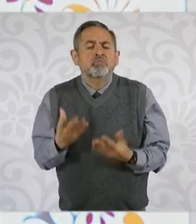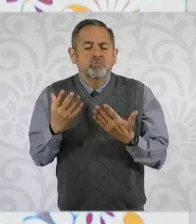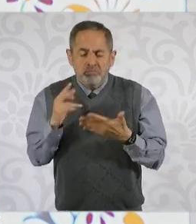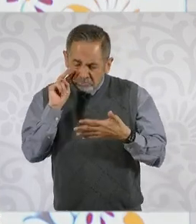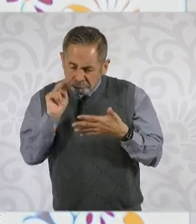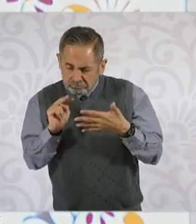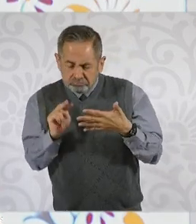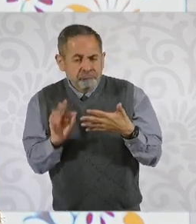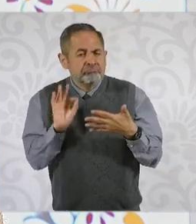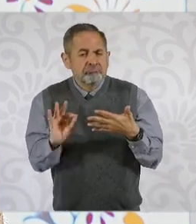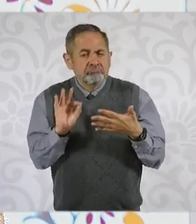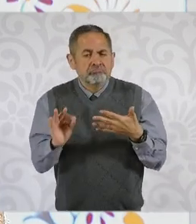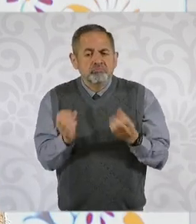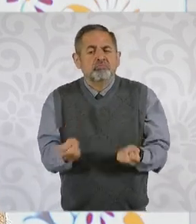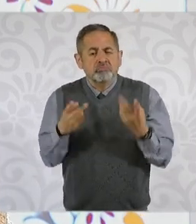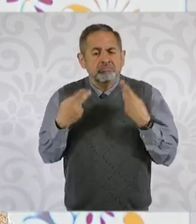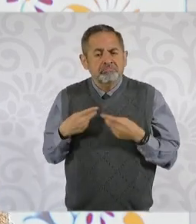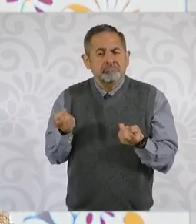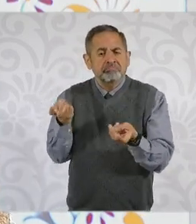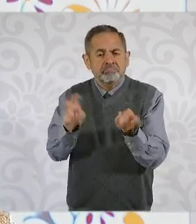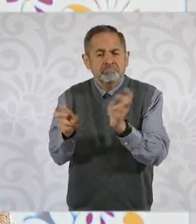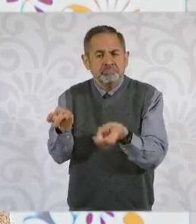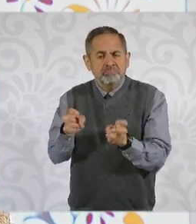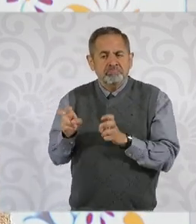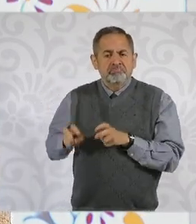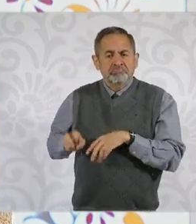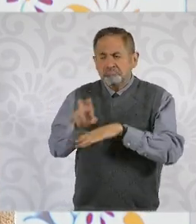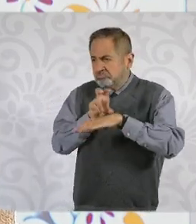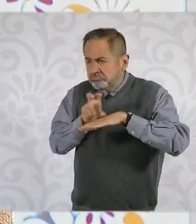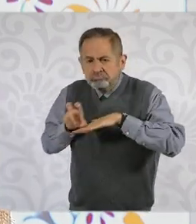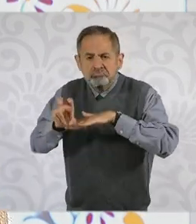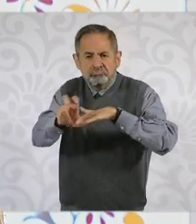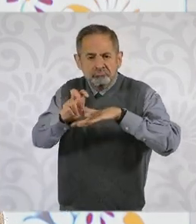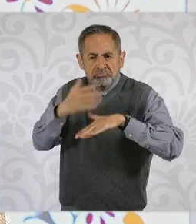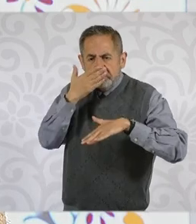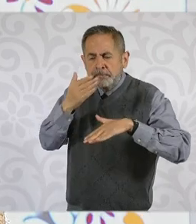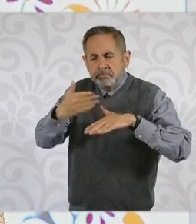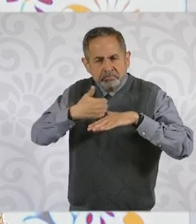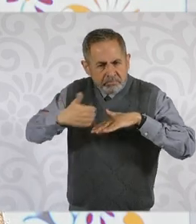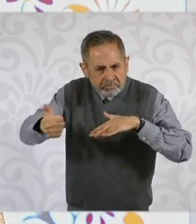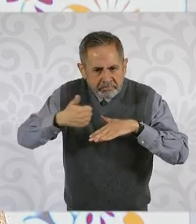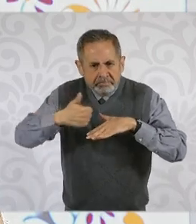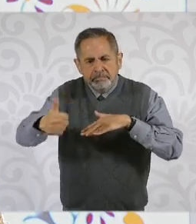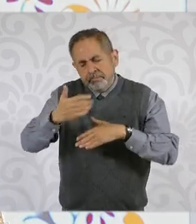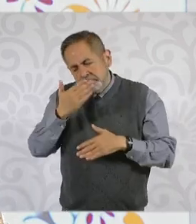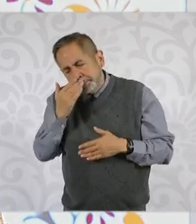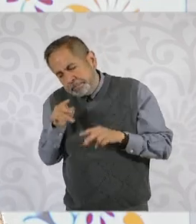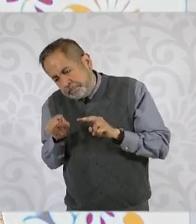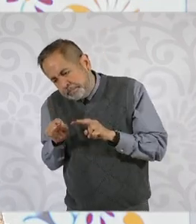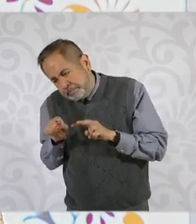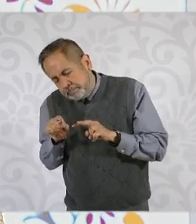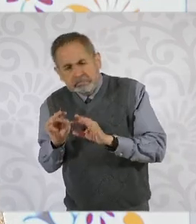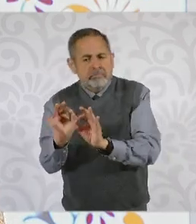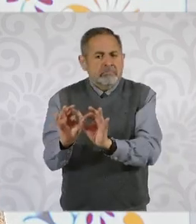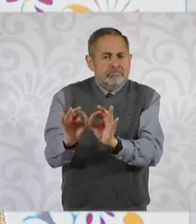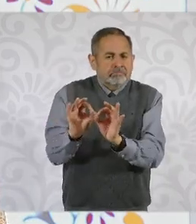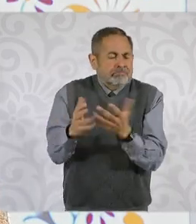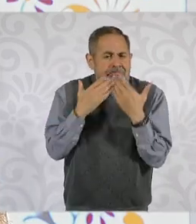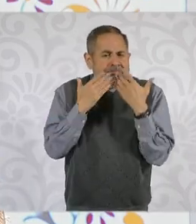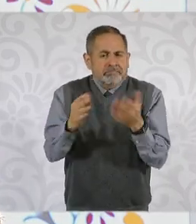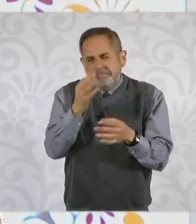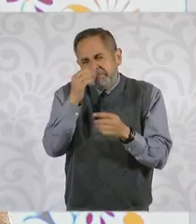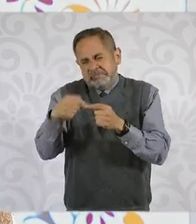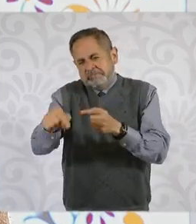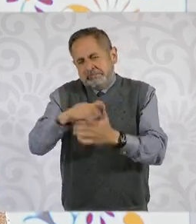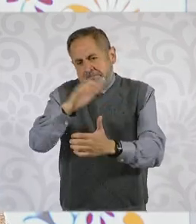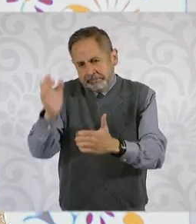pasajeros que suben al Tren Maya, se va a terminar lo que le falta al Tren Maya y